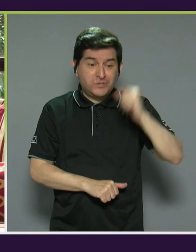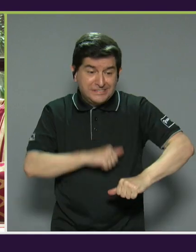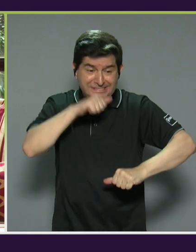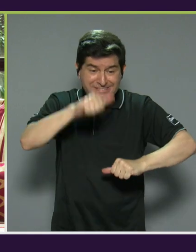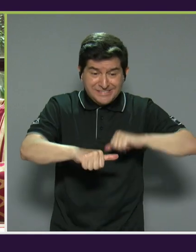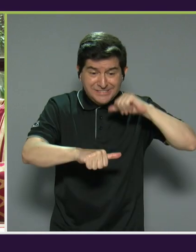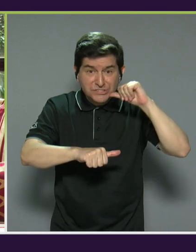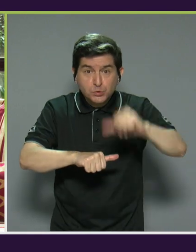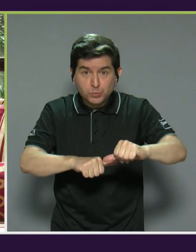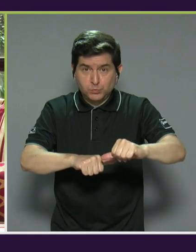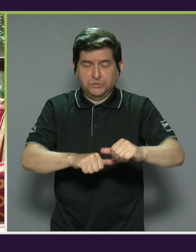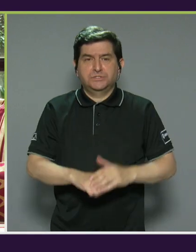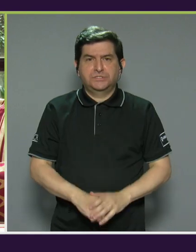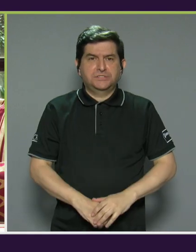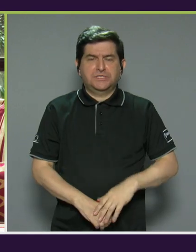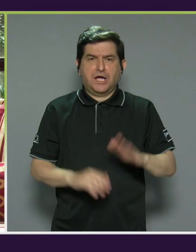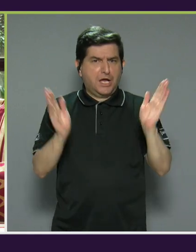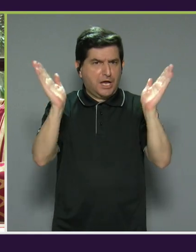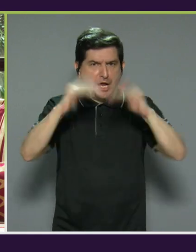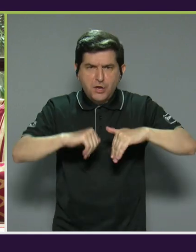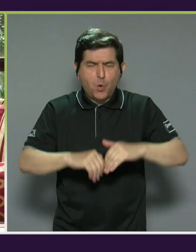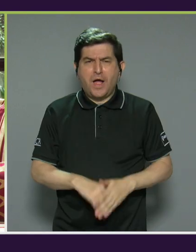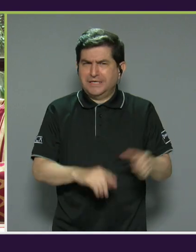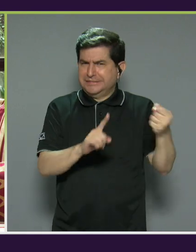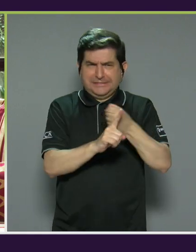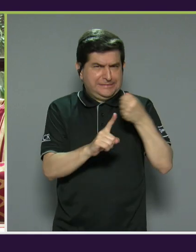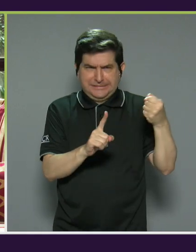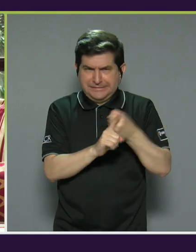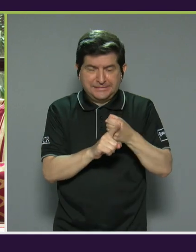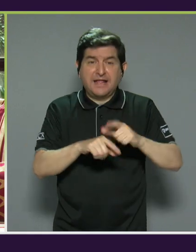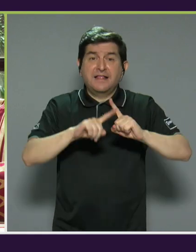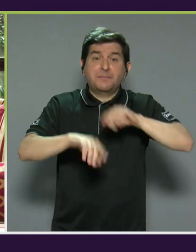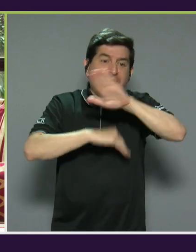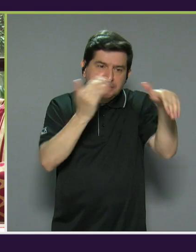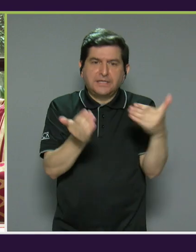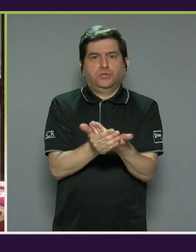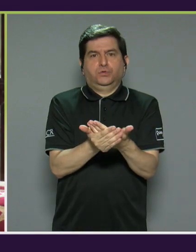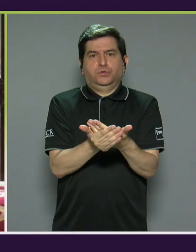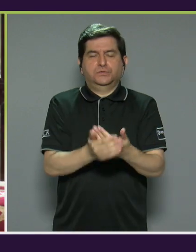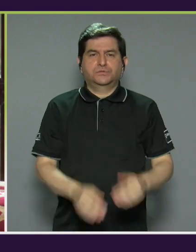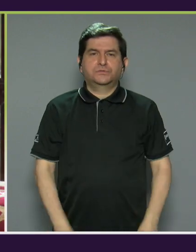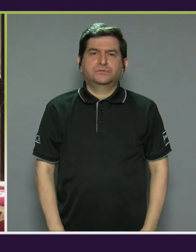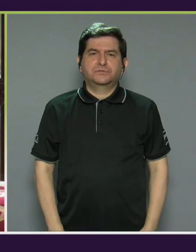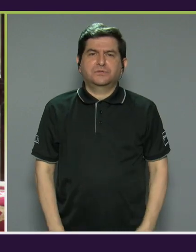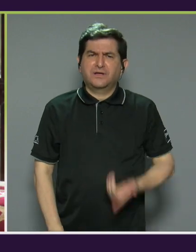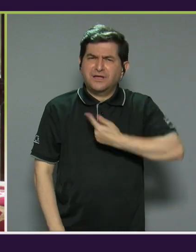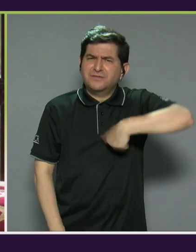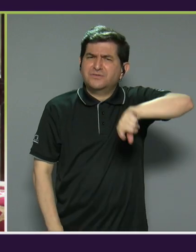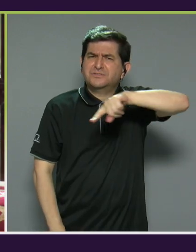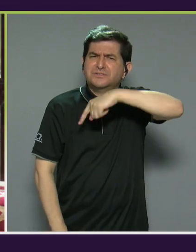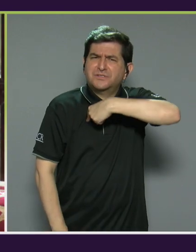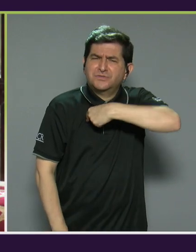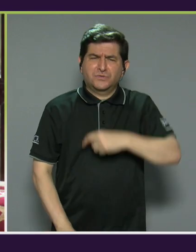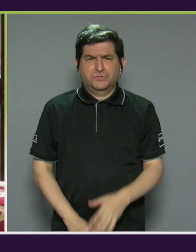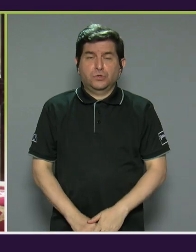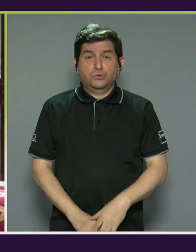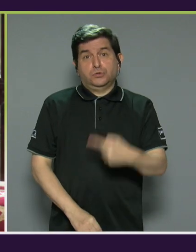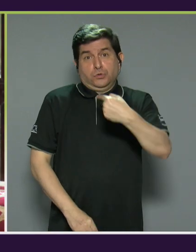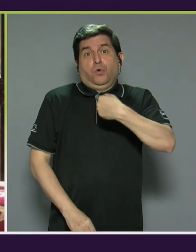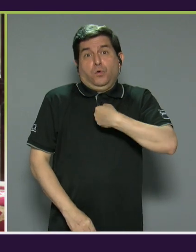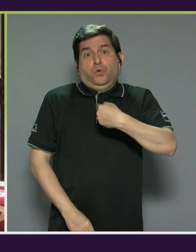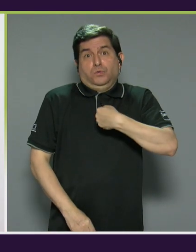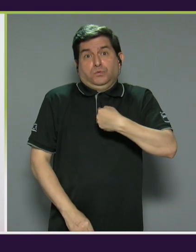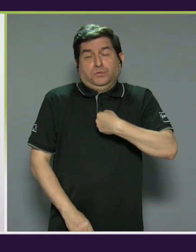por que no exista maltrato depende de todos. Entonces, ¿qué es lo que nosotros, digamos, o por lo menos yo?